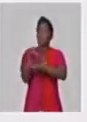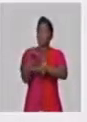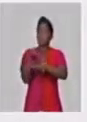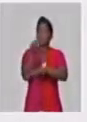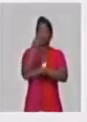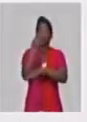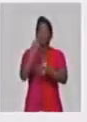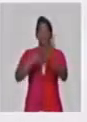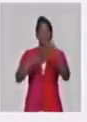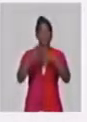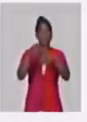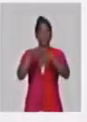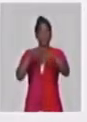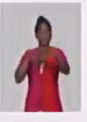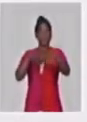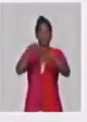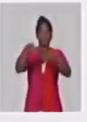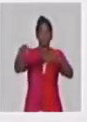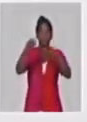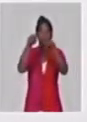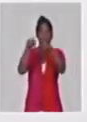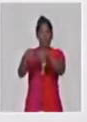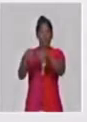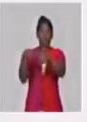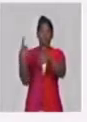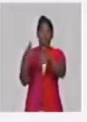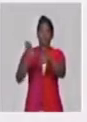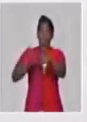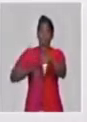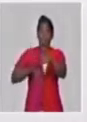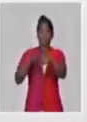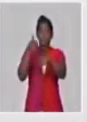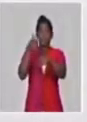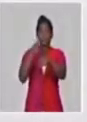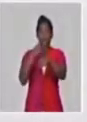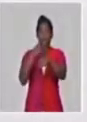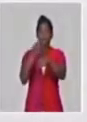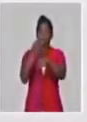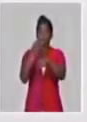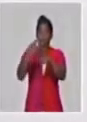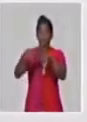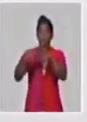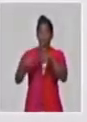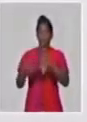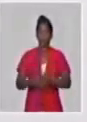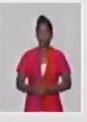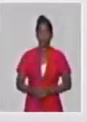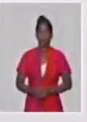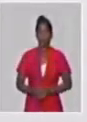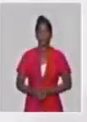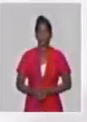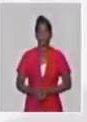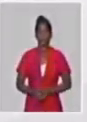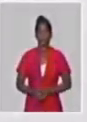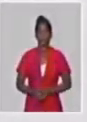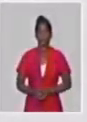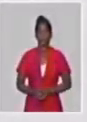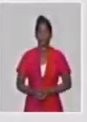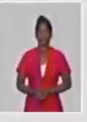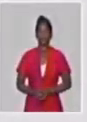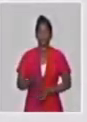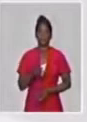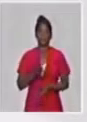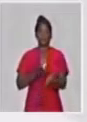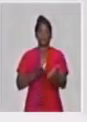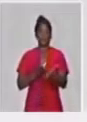social en aquellas localidades con muy buena aceptación de la población. mantiene servicio allí y además para llevar. Además de para llevar. Mantener donde sea posible la